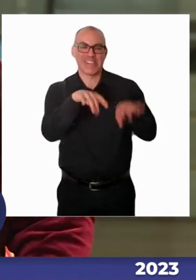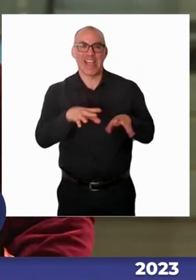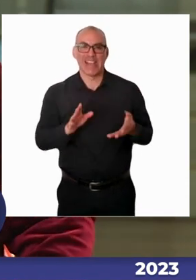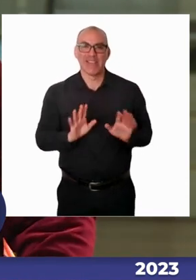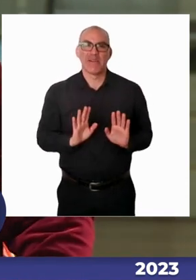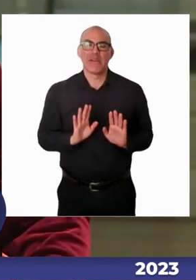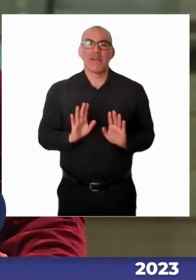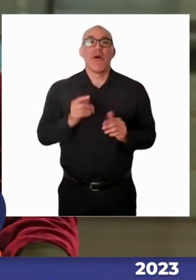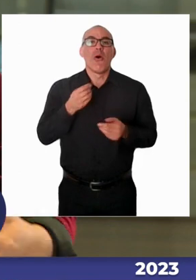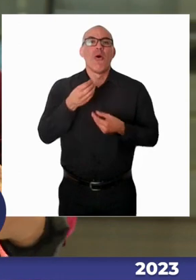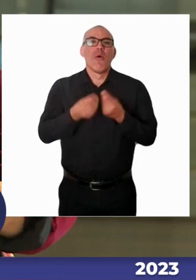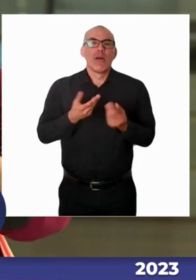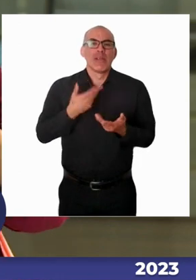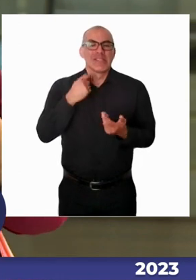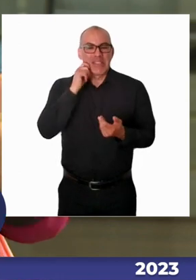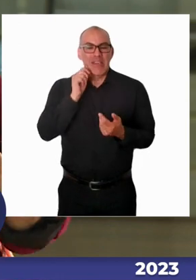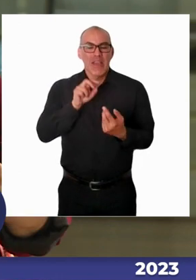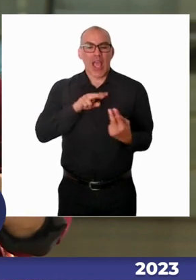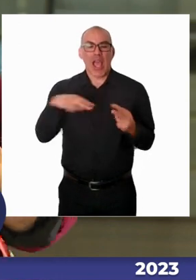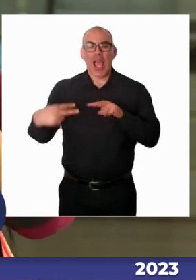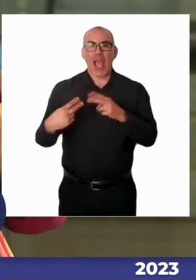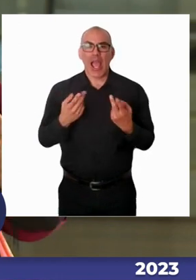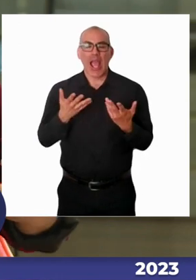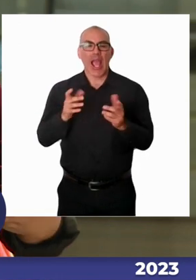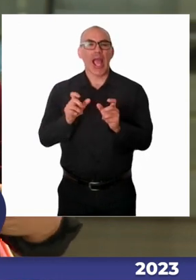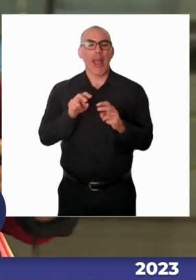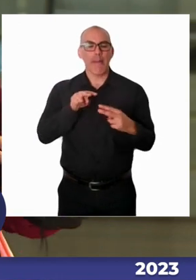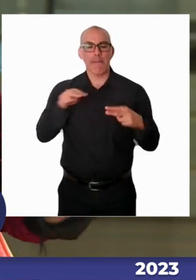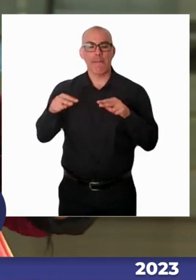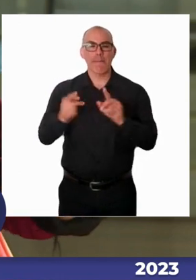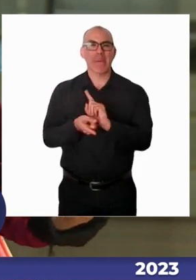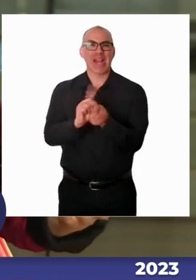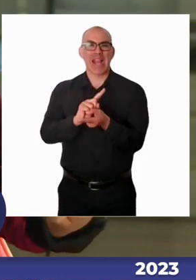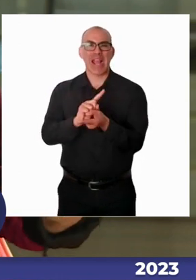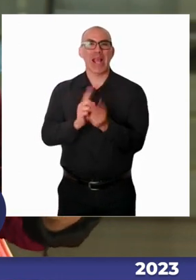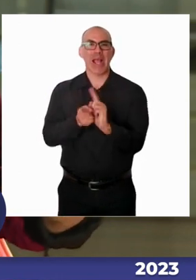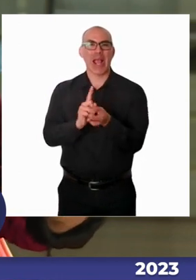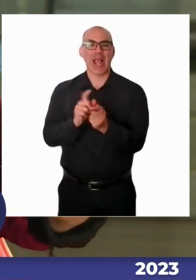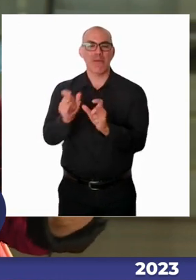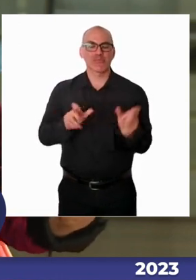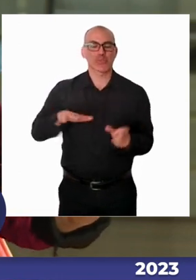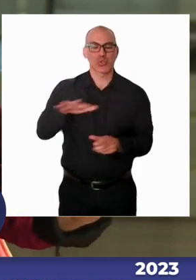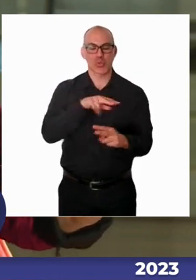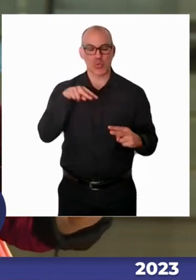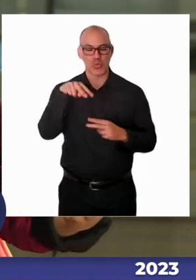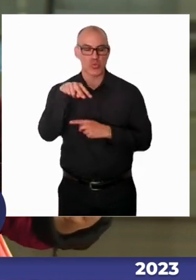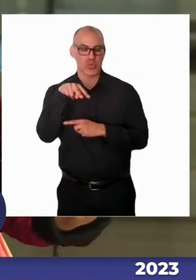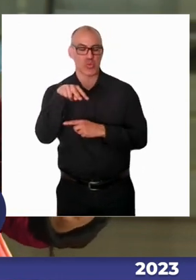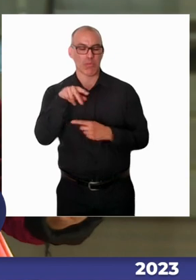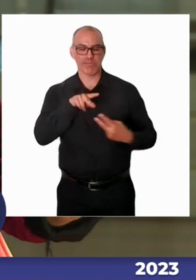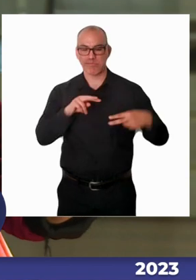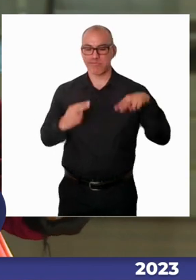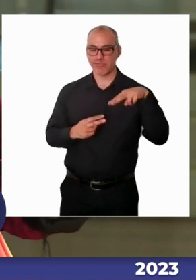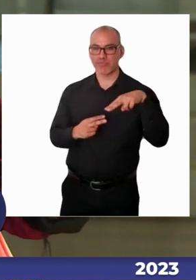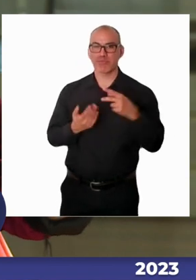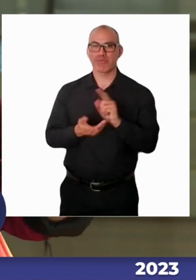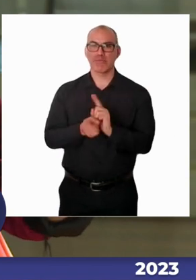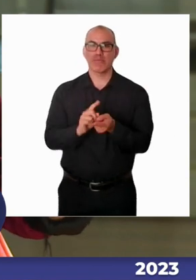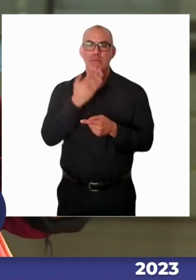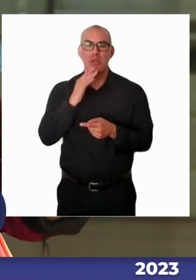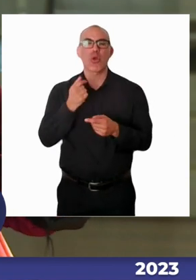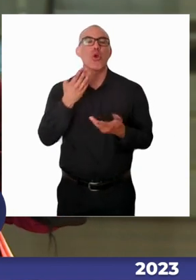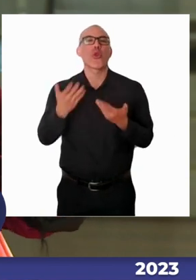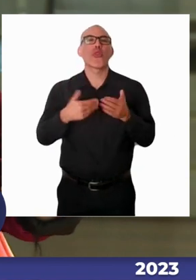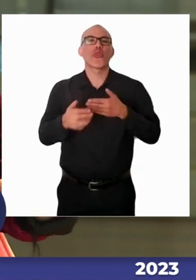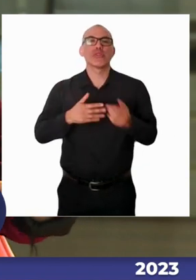gratis. Entonces, hay un tema de voluntades, de compromiso y de entender la discapacidad como parte de la sociedad y no como un